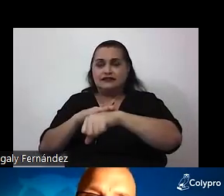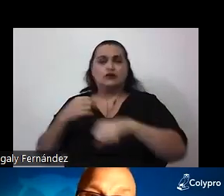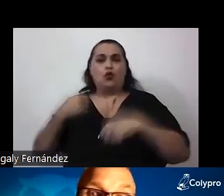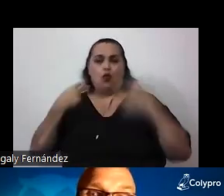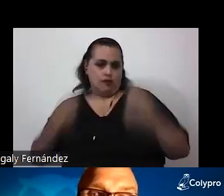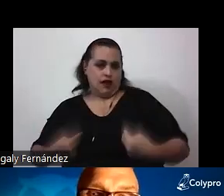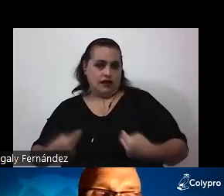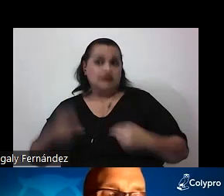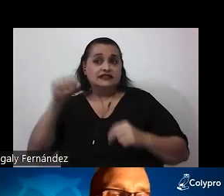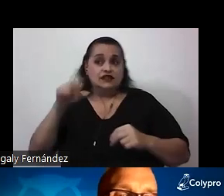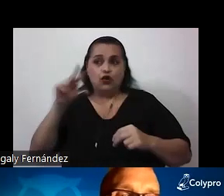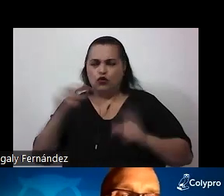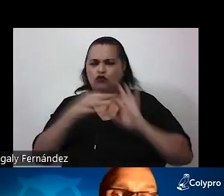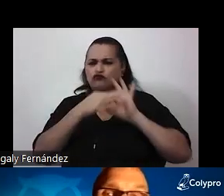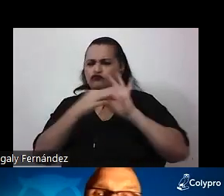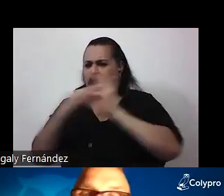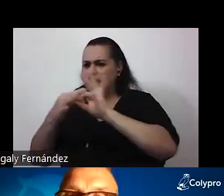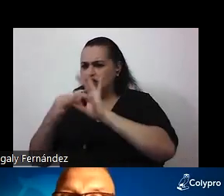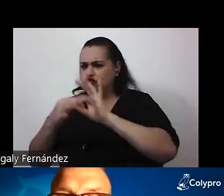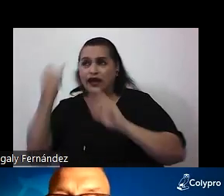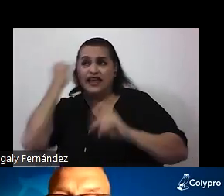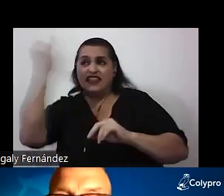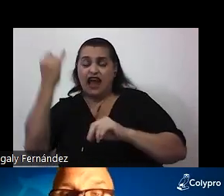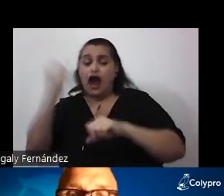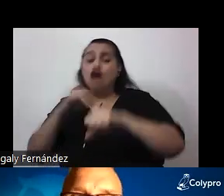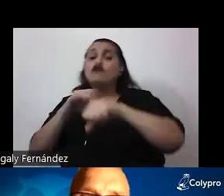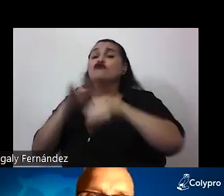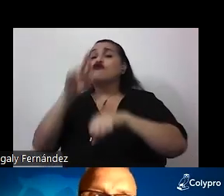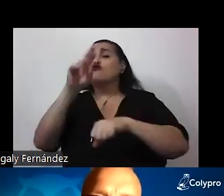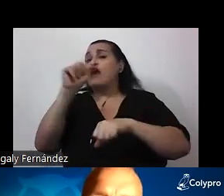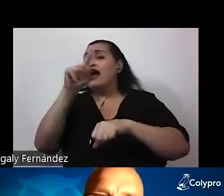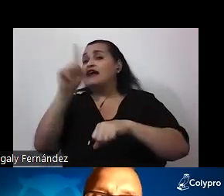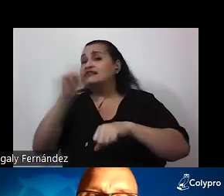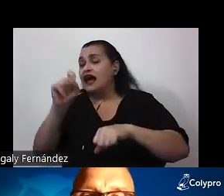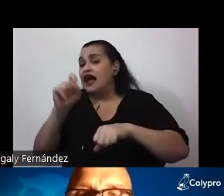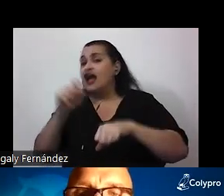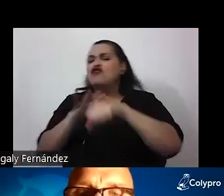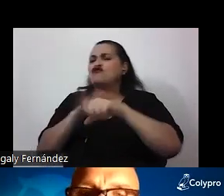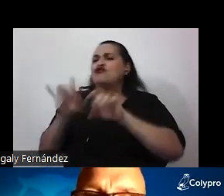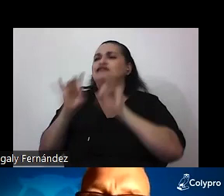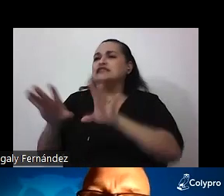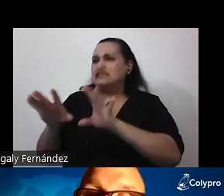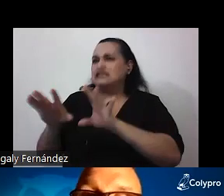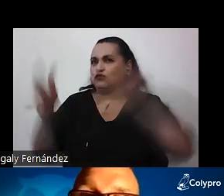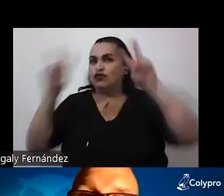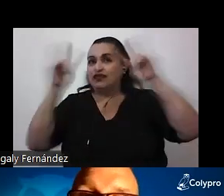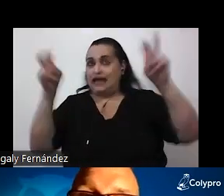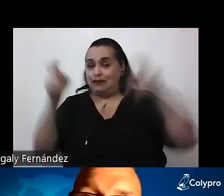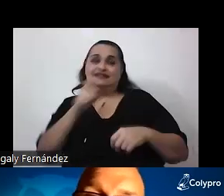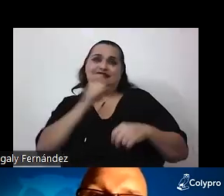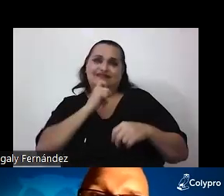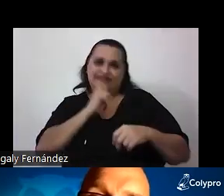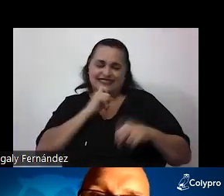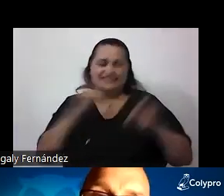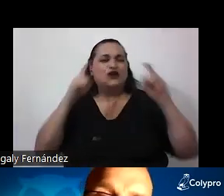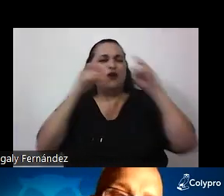¿Qué relación hay entre la idea de raza y el racismo? Bueno son temas polémicos complejos conflictivos sobre